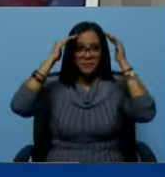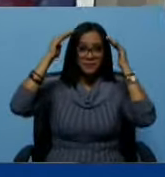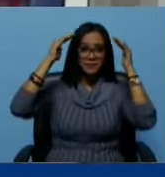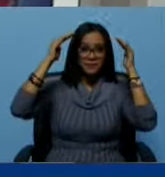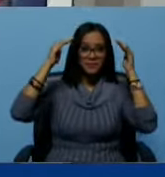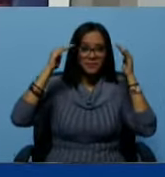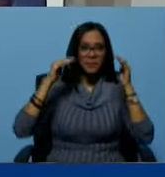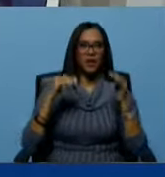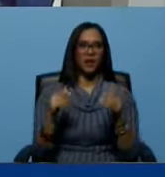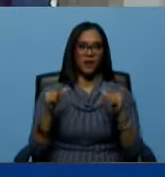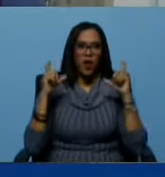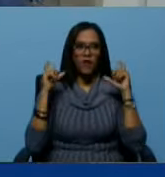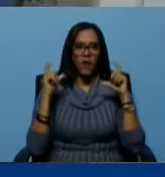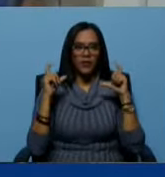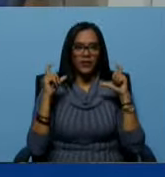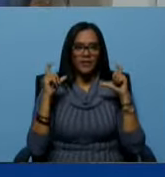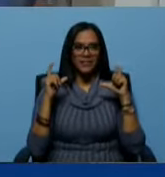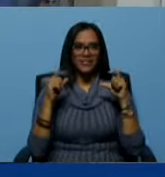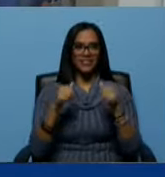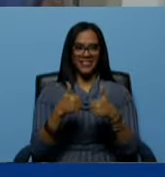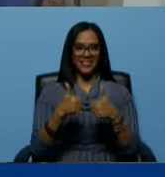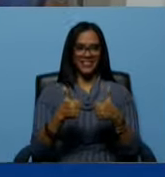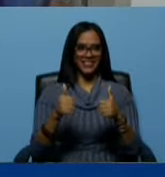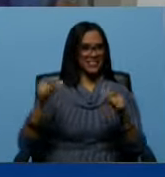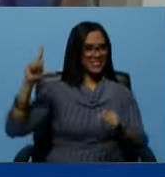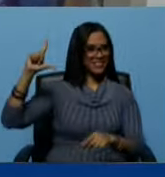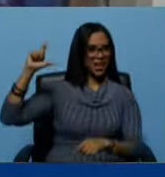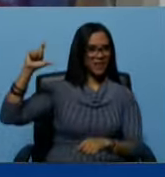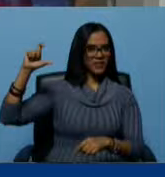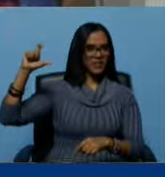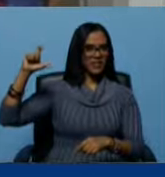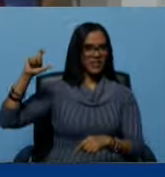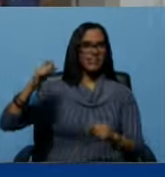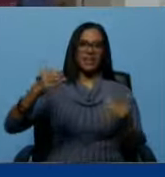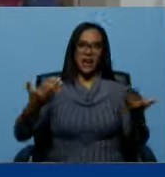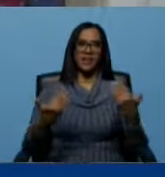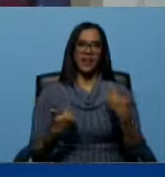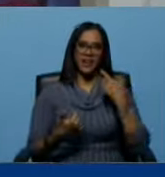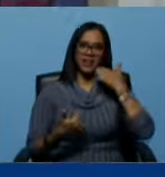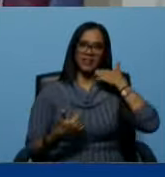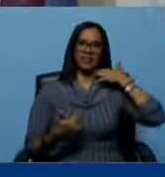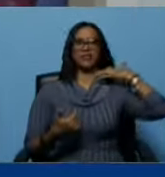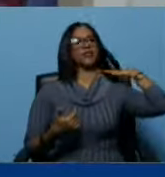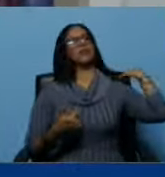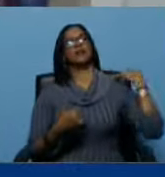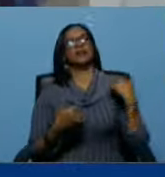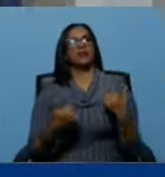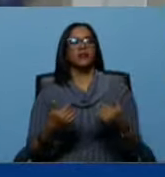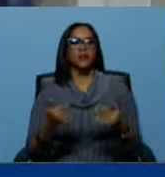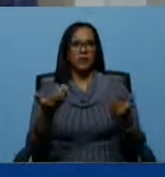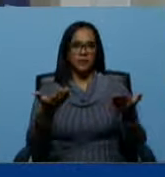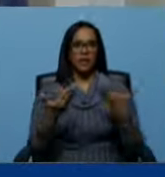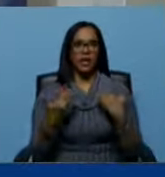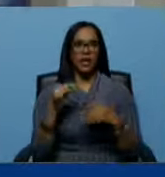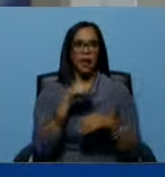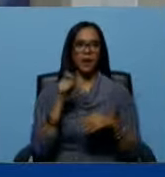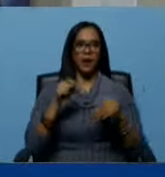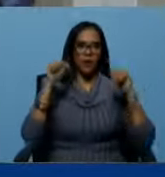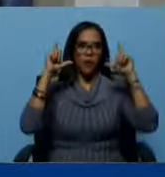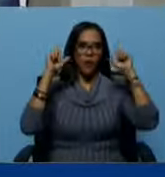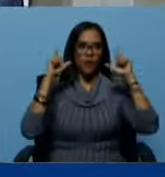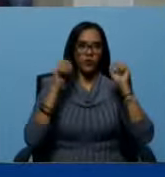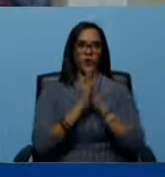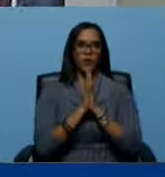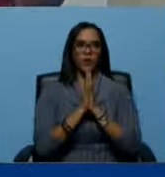Ahora nos tomamos una foto, un selfie. Ya vienen para acá, pues. Traigan todo el personal para que nos tomemos un selfie. Por favor.